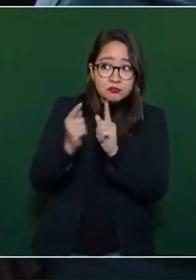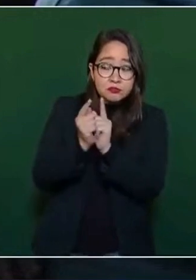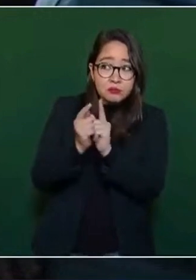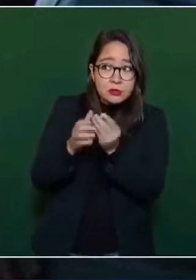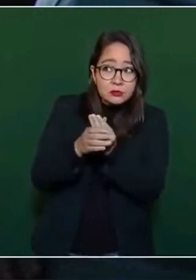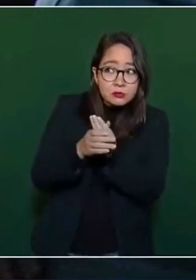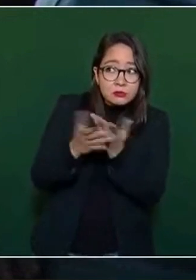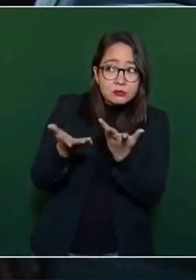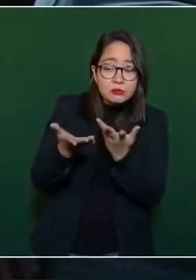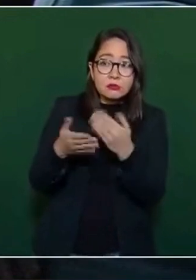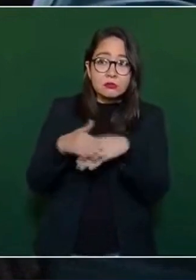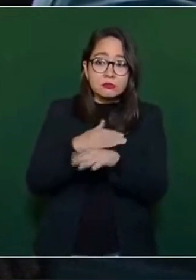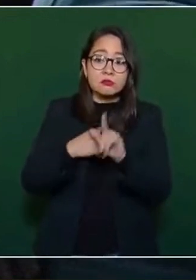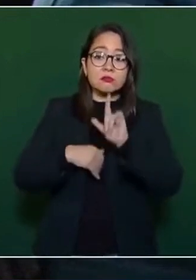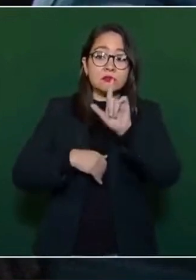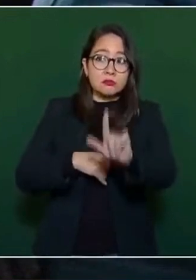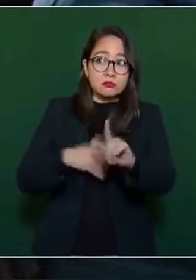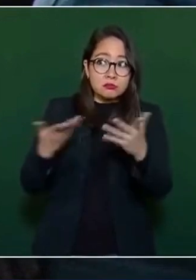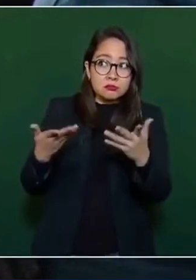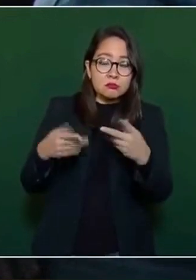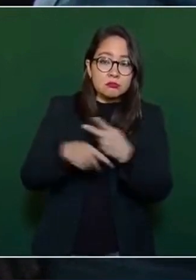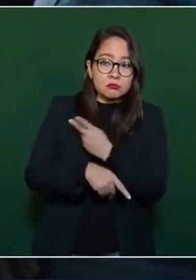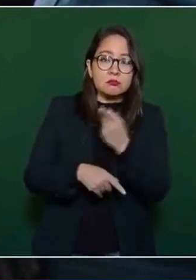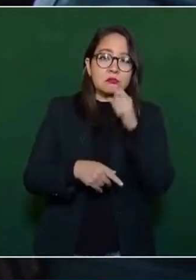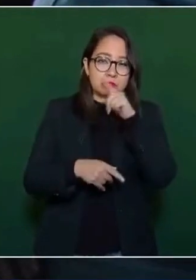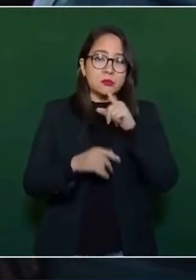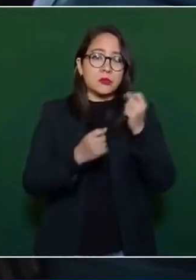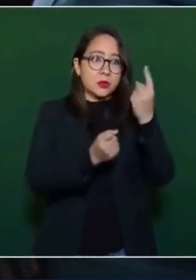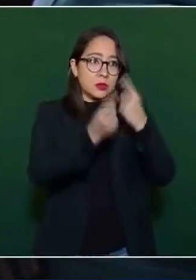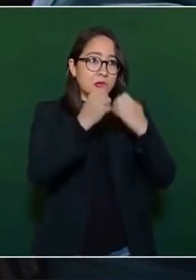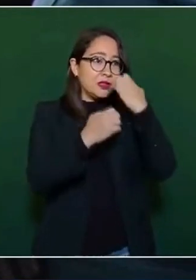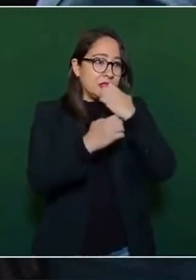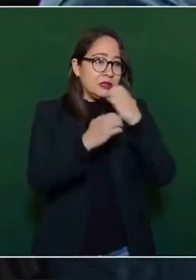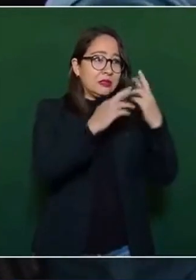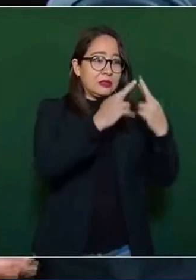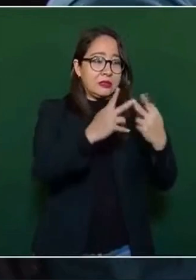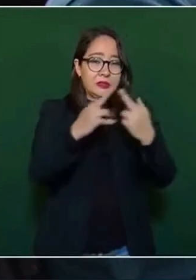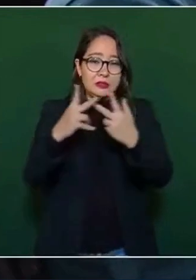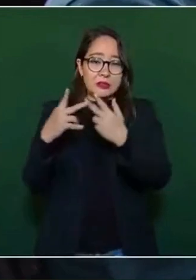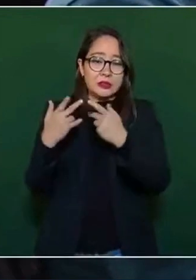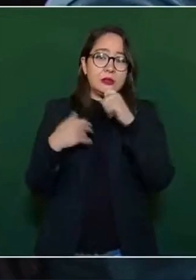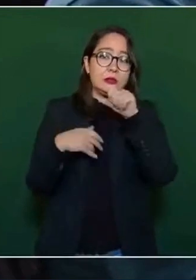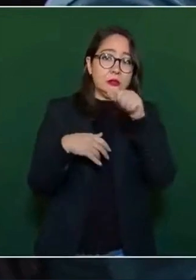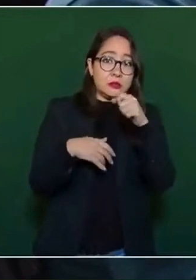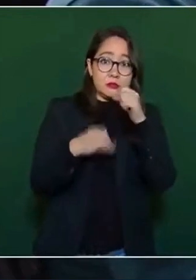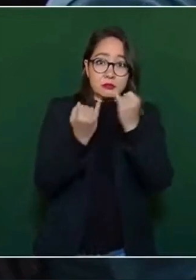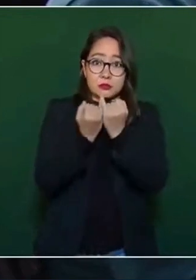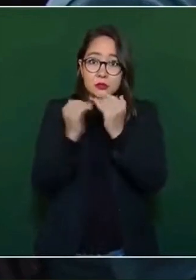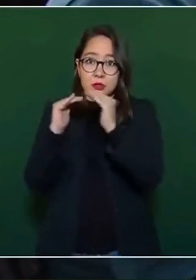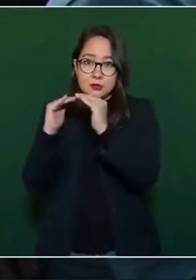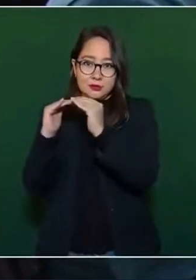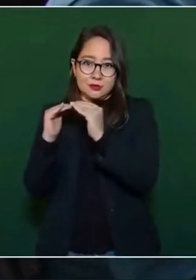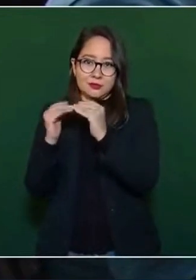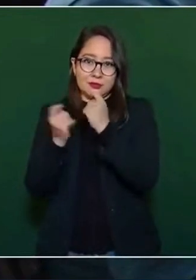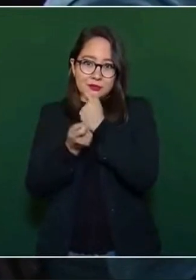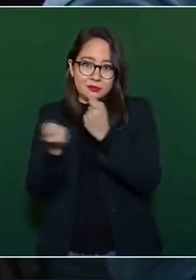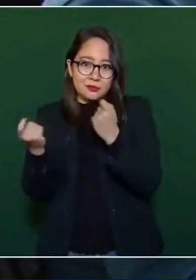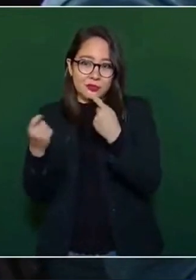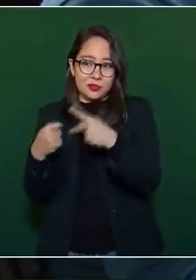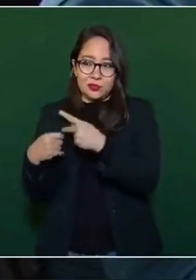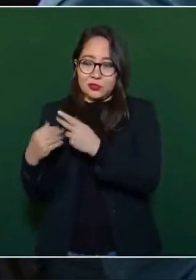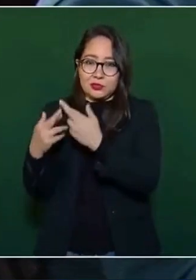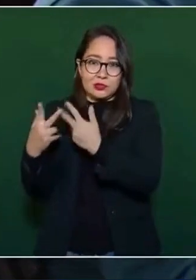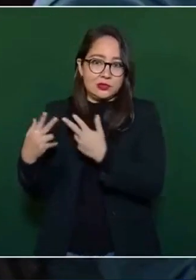Si hay escuelas dañadas, también hay viviendas que tuvieron daños totales, que tampoco van a poder tomar clases presenciales.